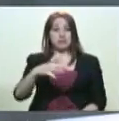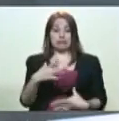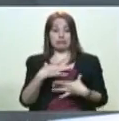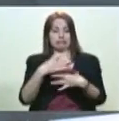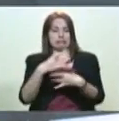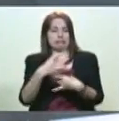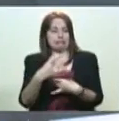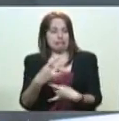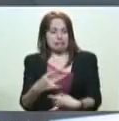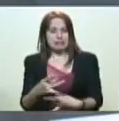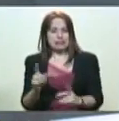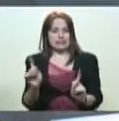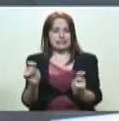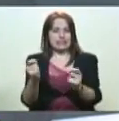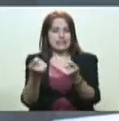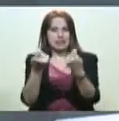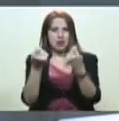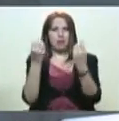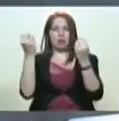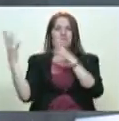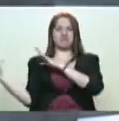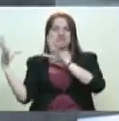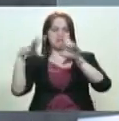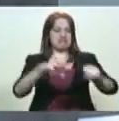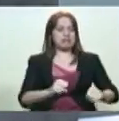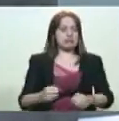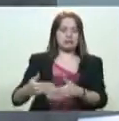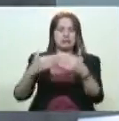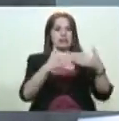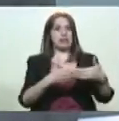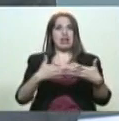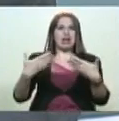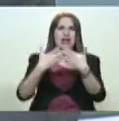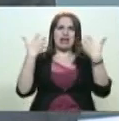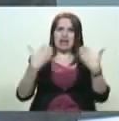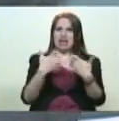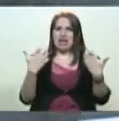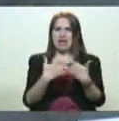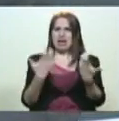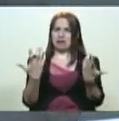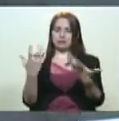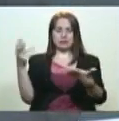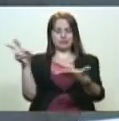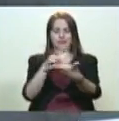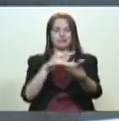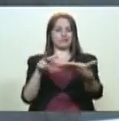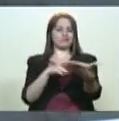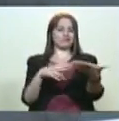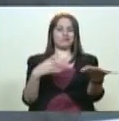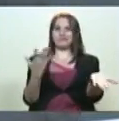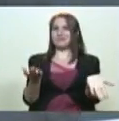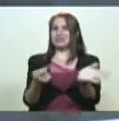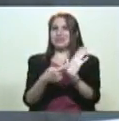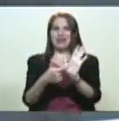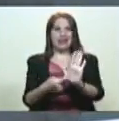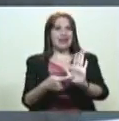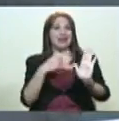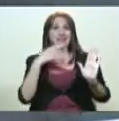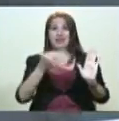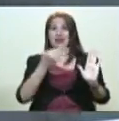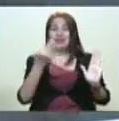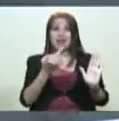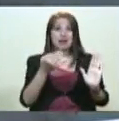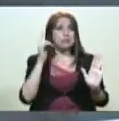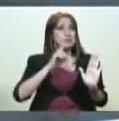repetirse un formato de intervención, pero que parte de una lectura errada de la realidad. Porque